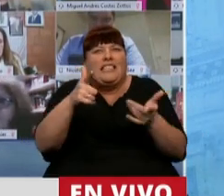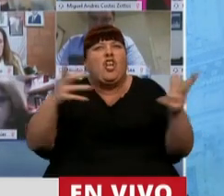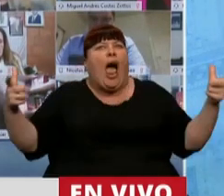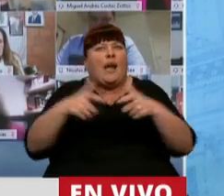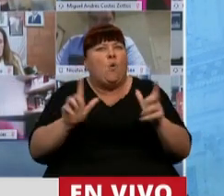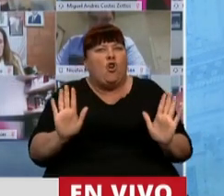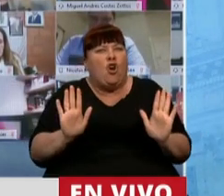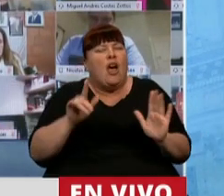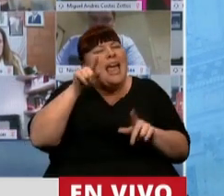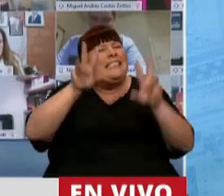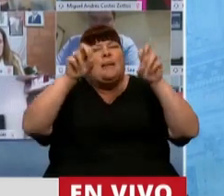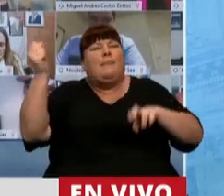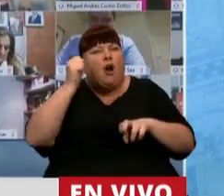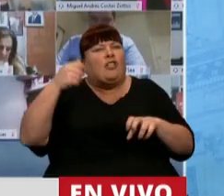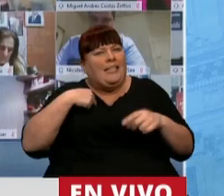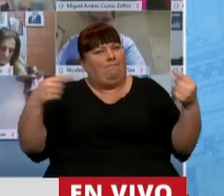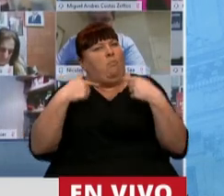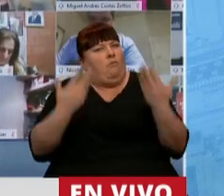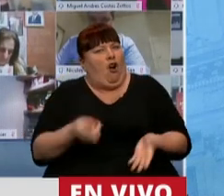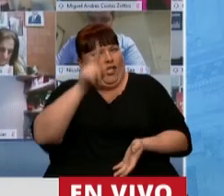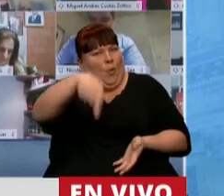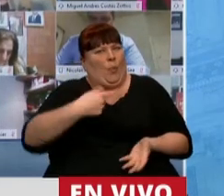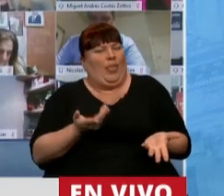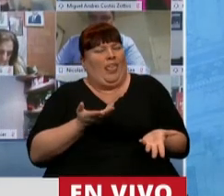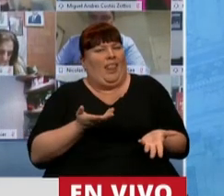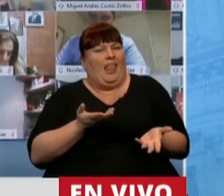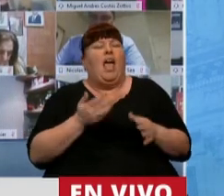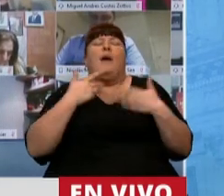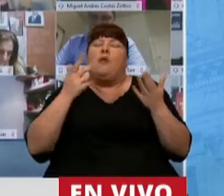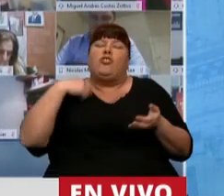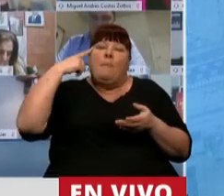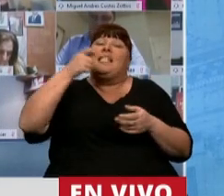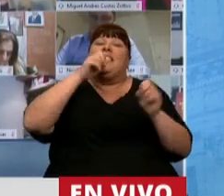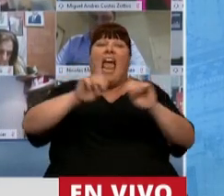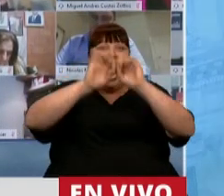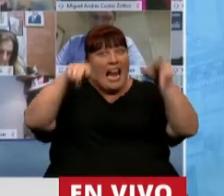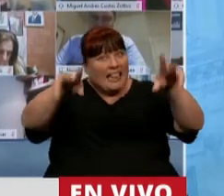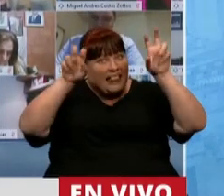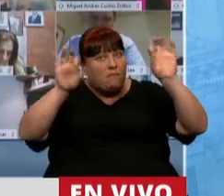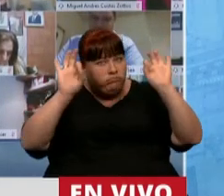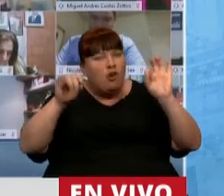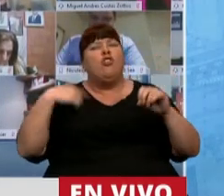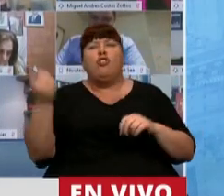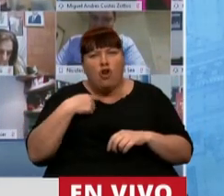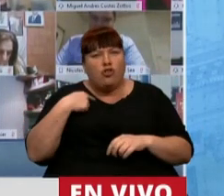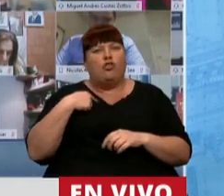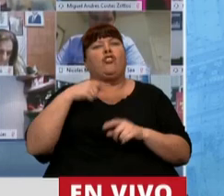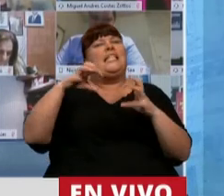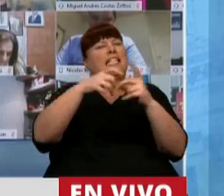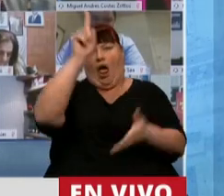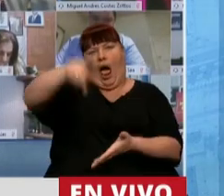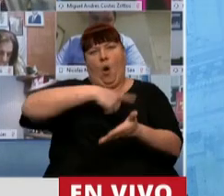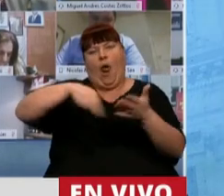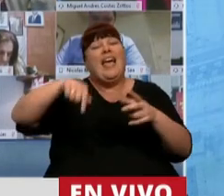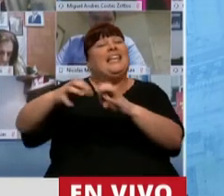eso. Y ese es el tema central que nos divide. Entonces, me parece, señor Presidente, que si aclaramos esto, nosotros vamos a impugnar esta sesión